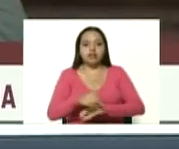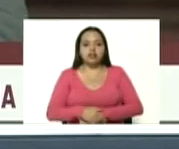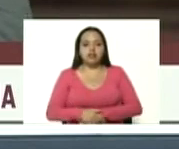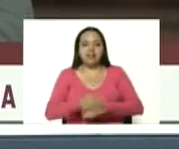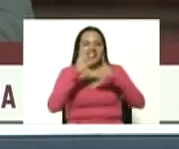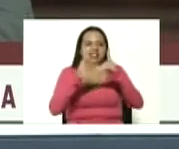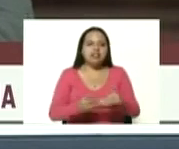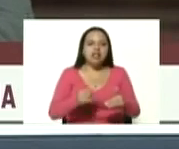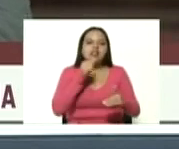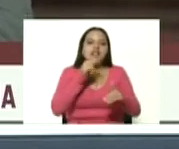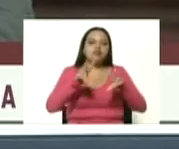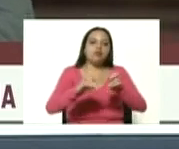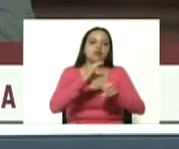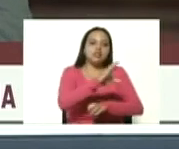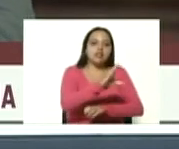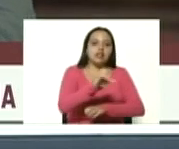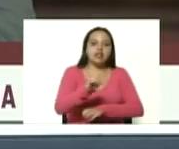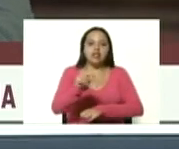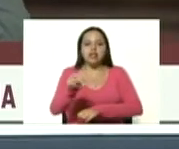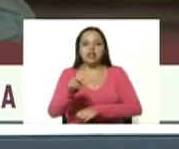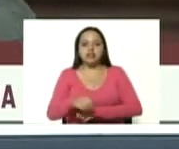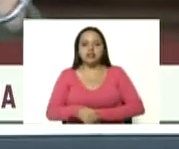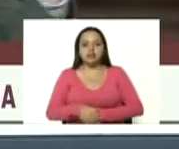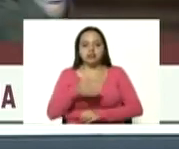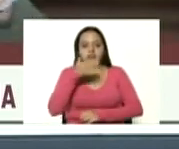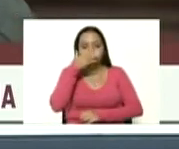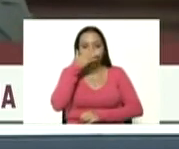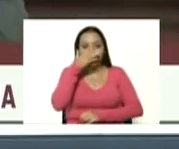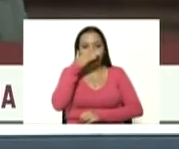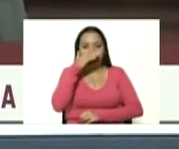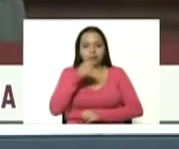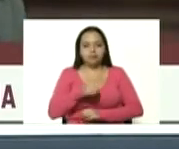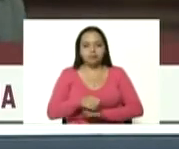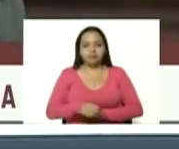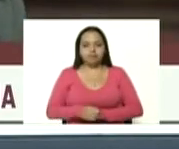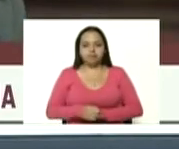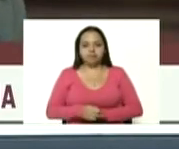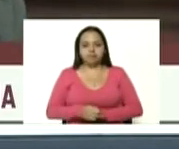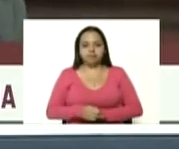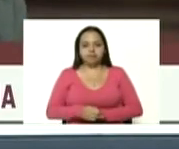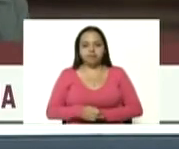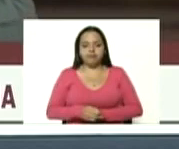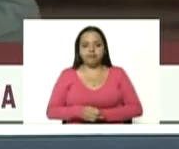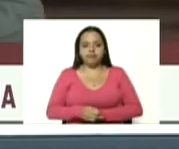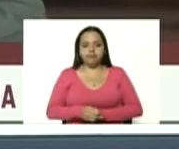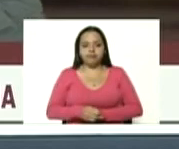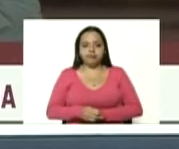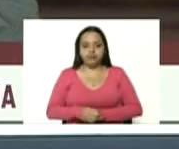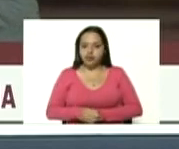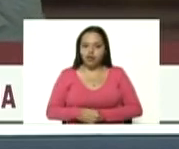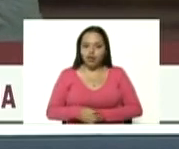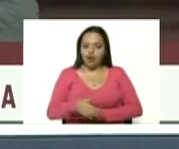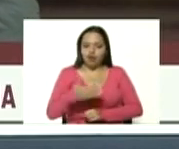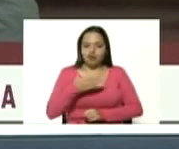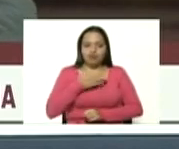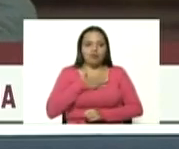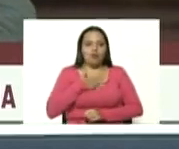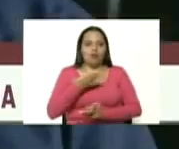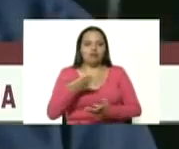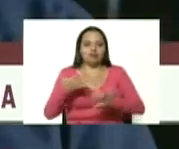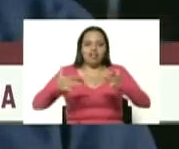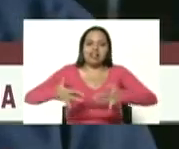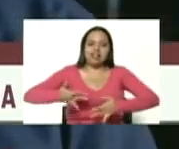nacional electoral yo imbuido del espíritu José Vicente Tarrangelista